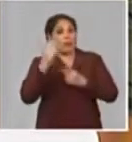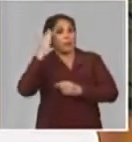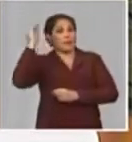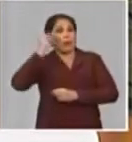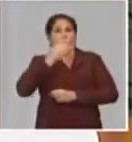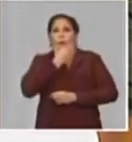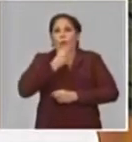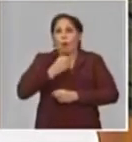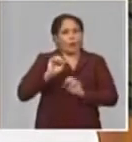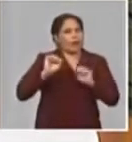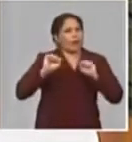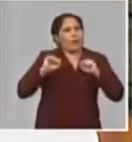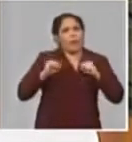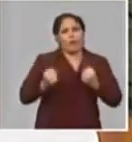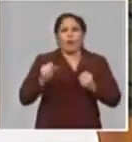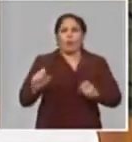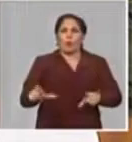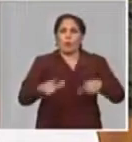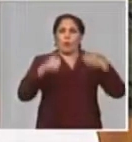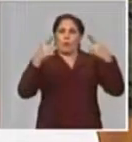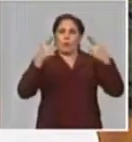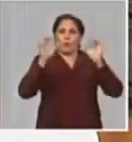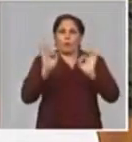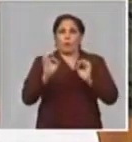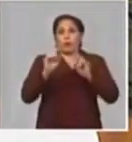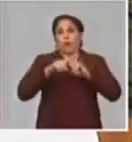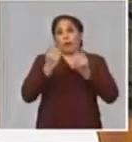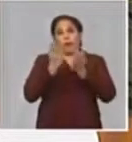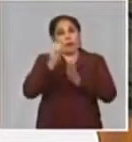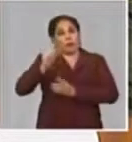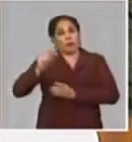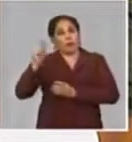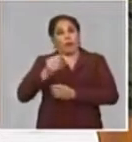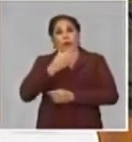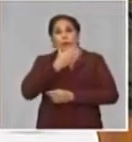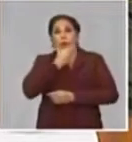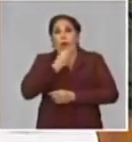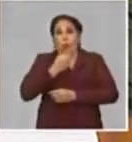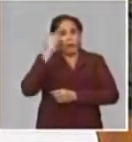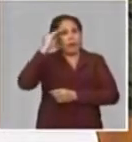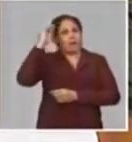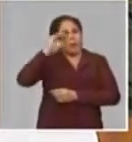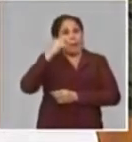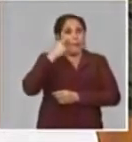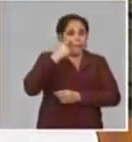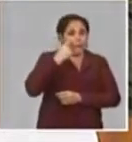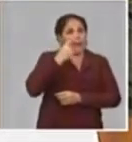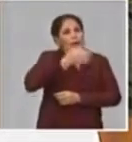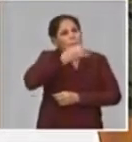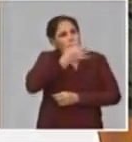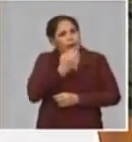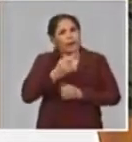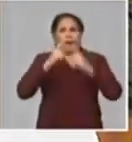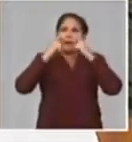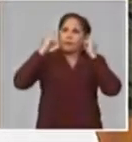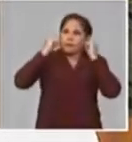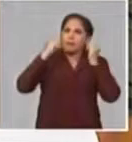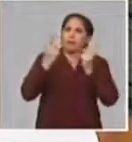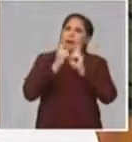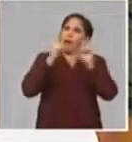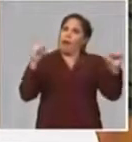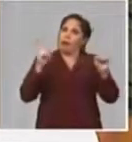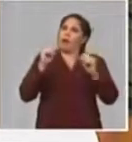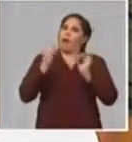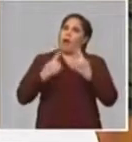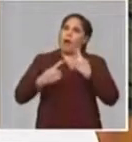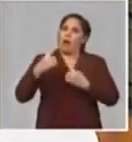de las maneras de los estudiantes universitarios, de pensar joven, concientizar en la población. Y